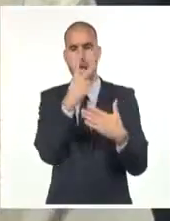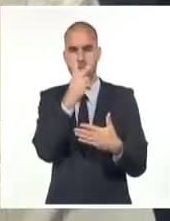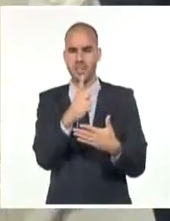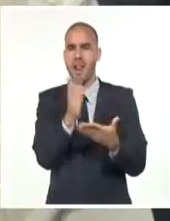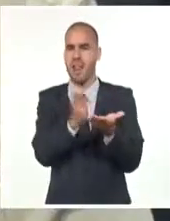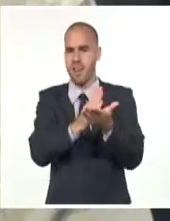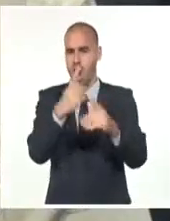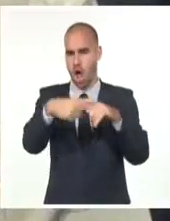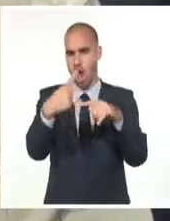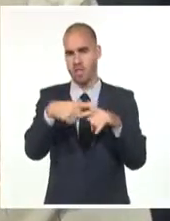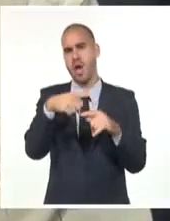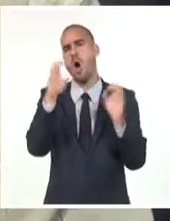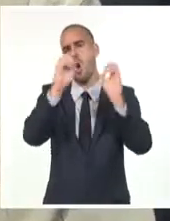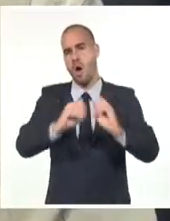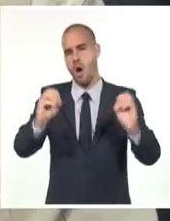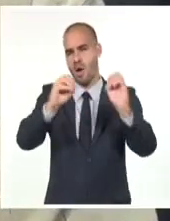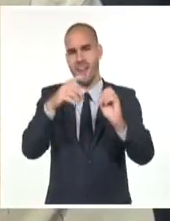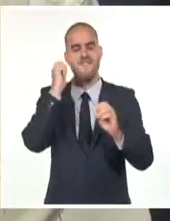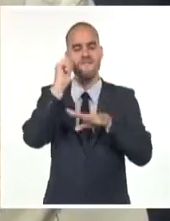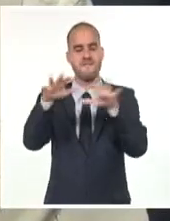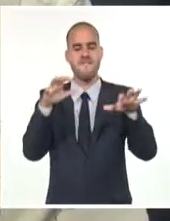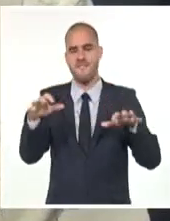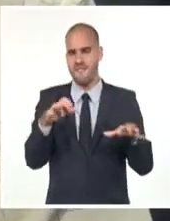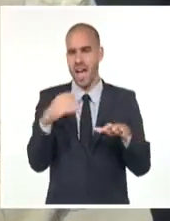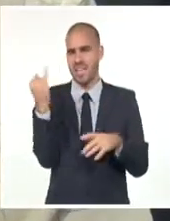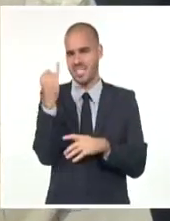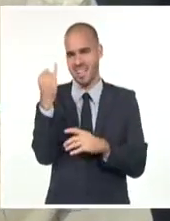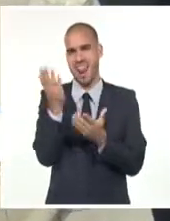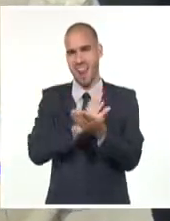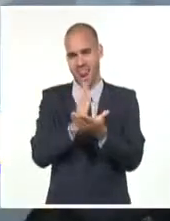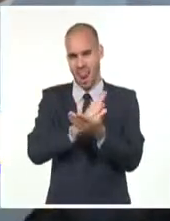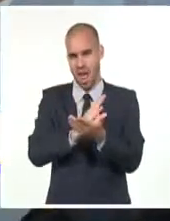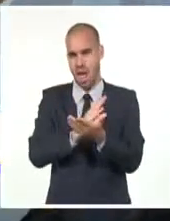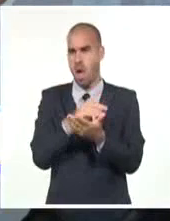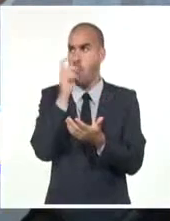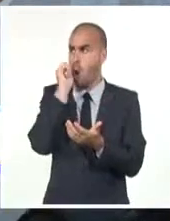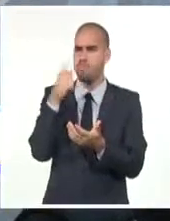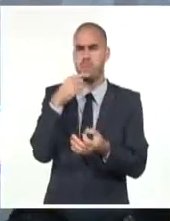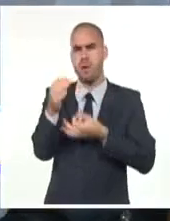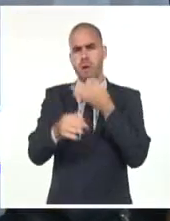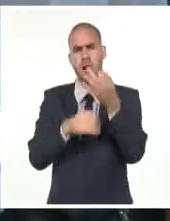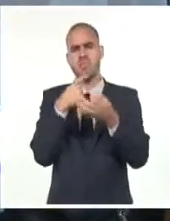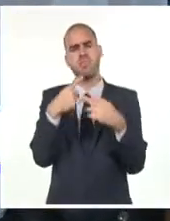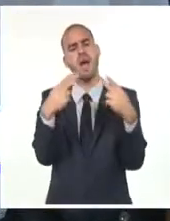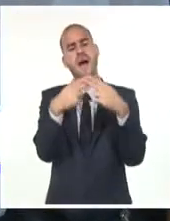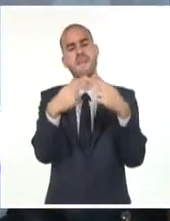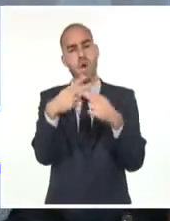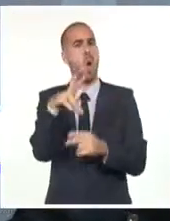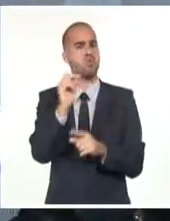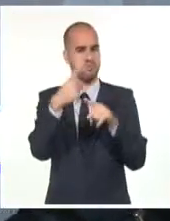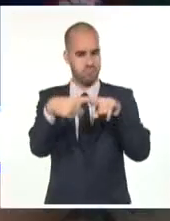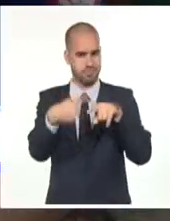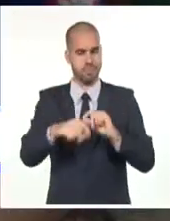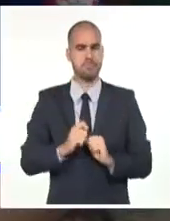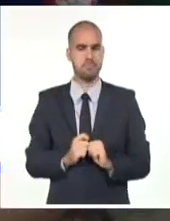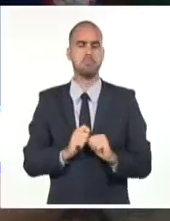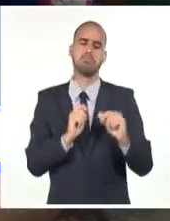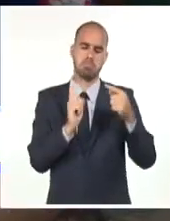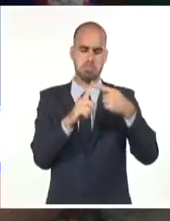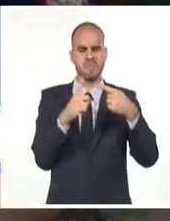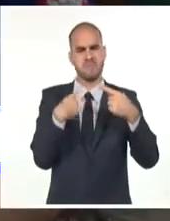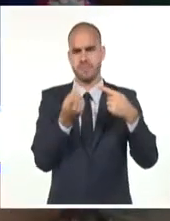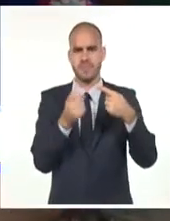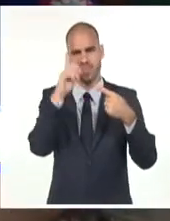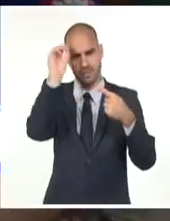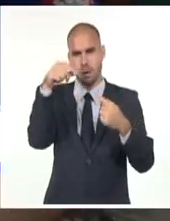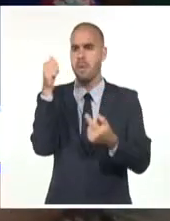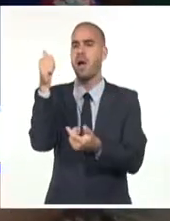Feria Internacional del Libro, Juan Rodríguez Cabrera, explicó que el evento contará con varias novedades este año. Entre ellas destaca la gran cantidad